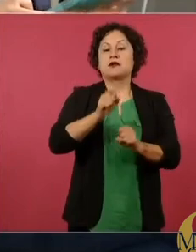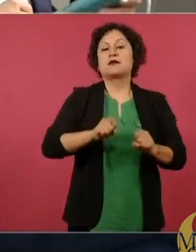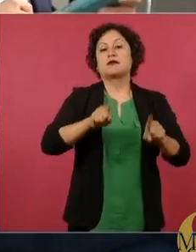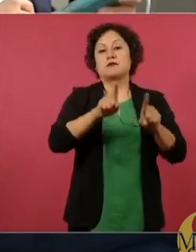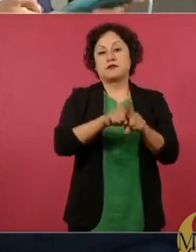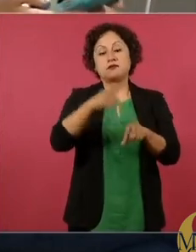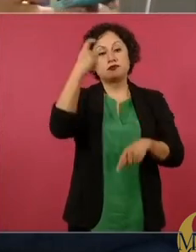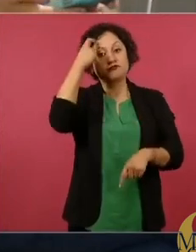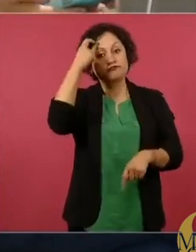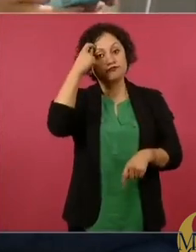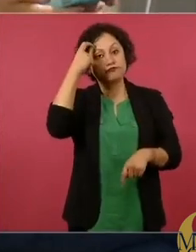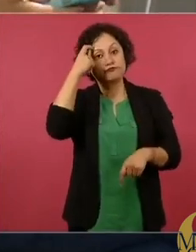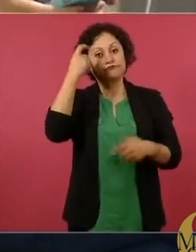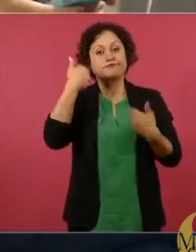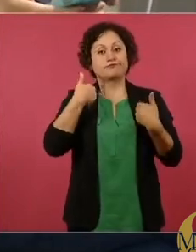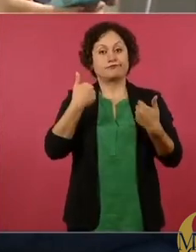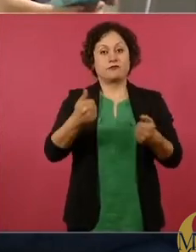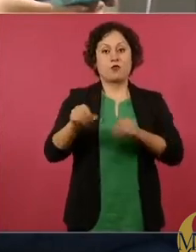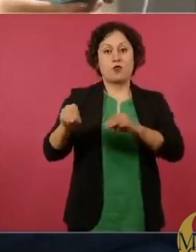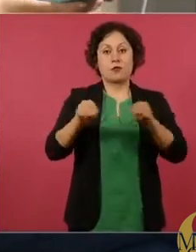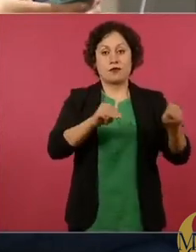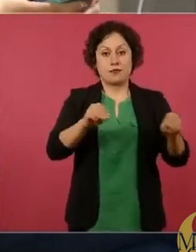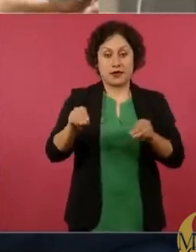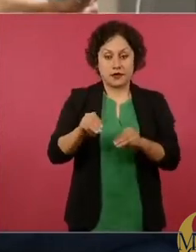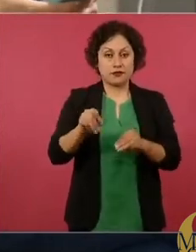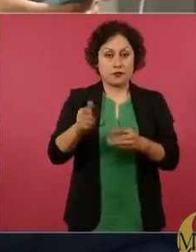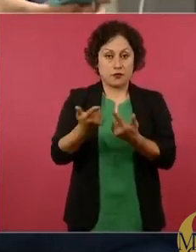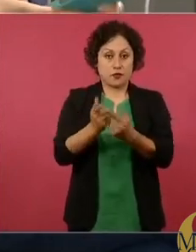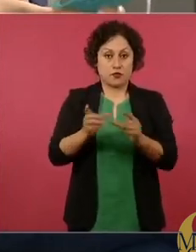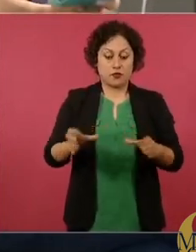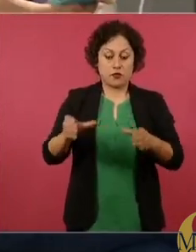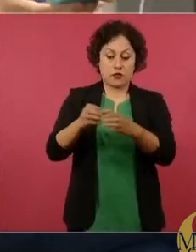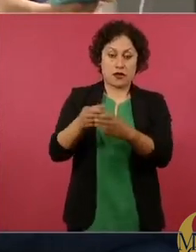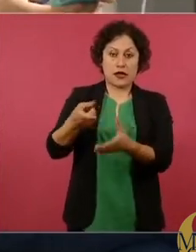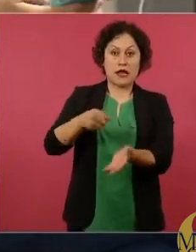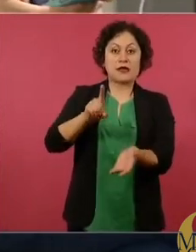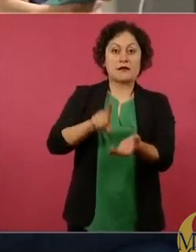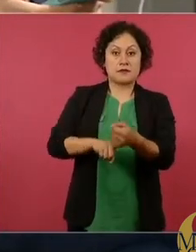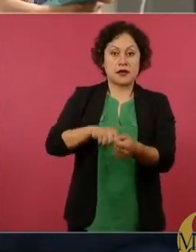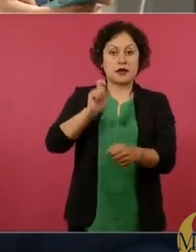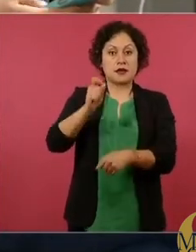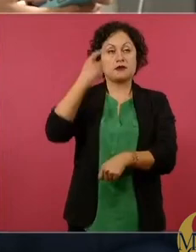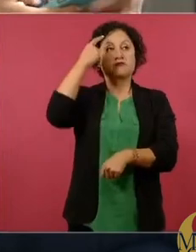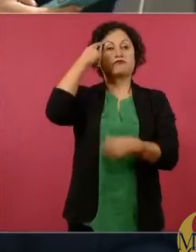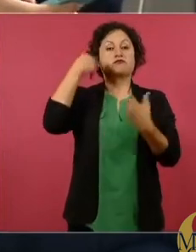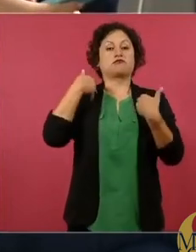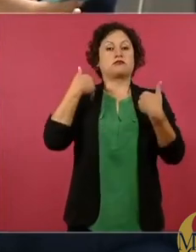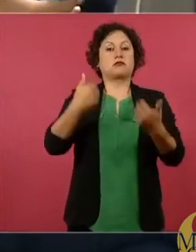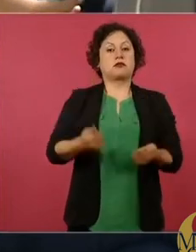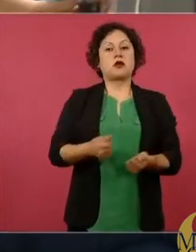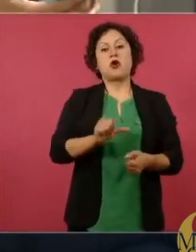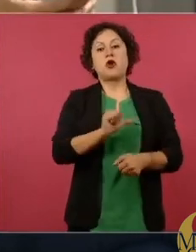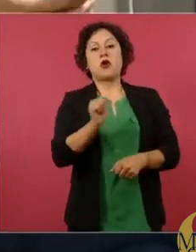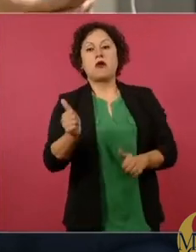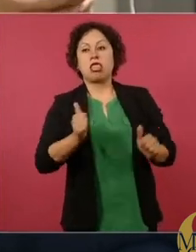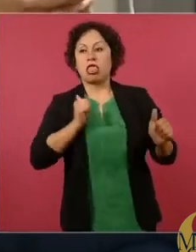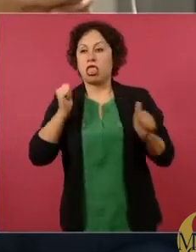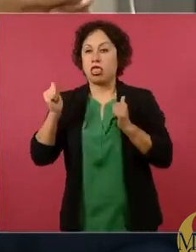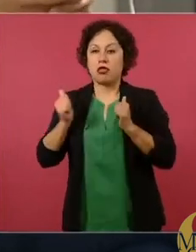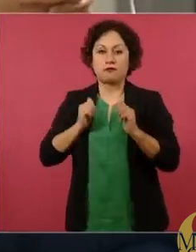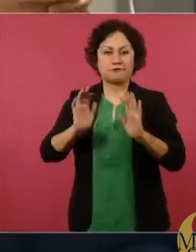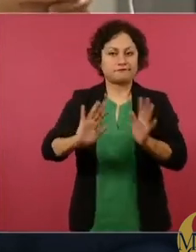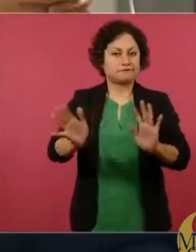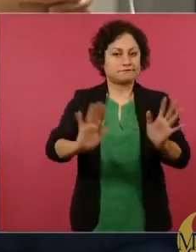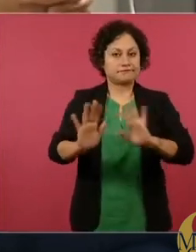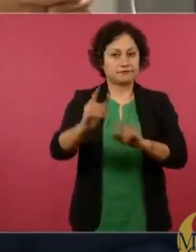Conciencia, un movimiento que surge desde la causa social y no del oportunismo, la columna y la hipocresía, desde los ideales y no